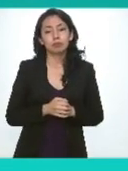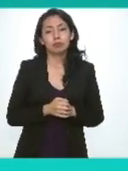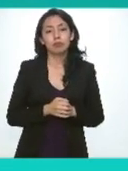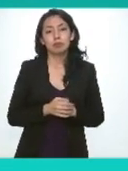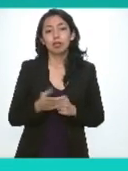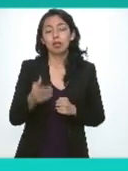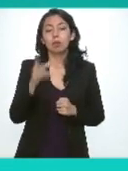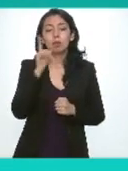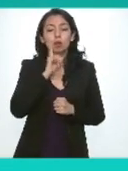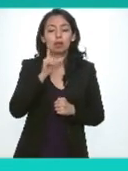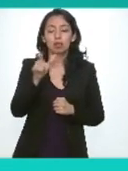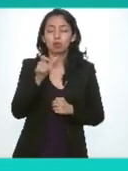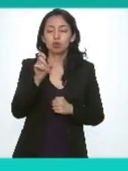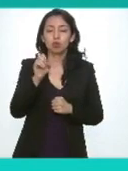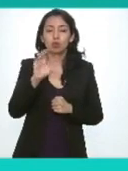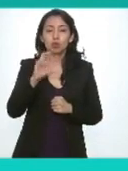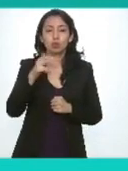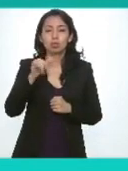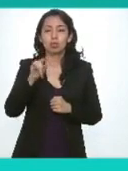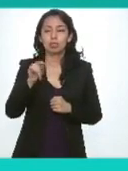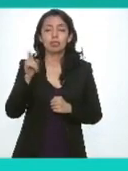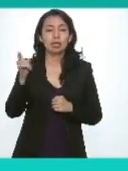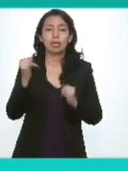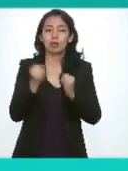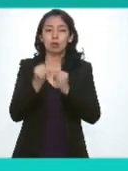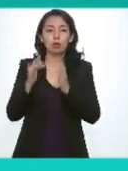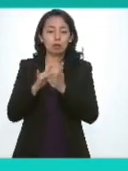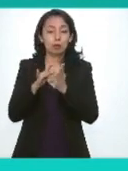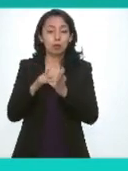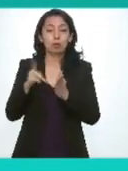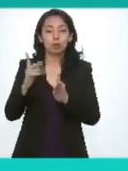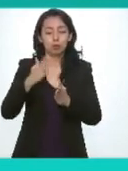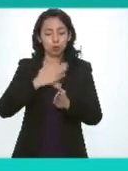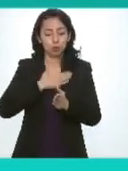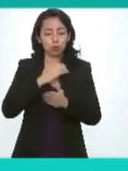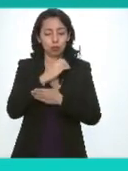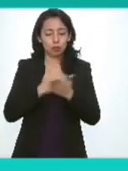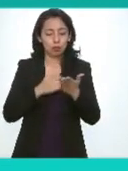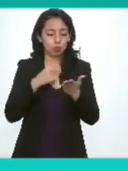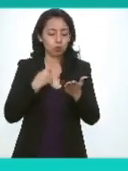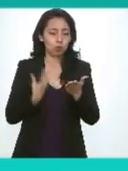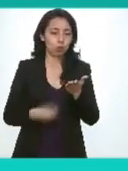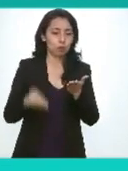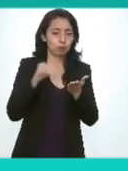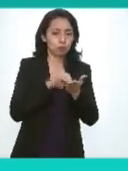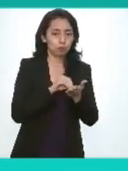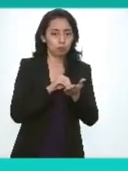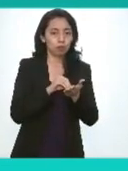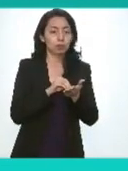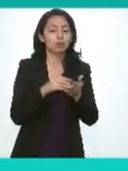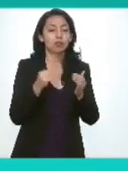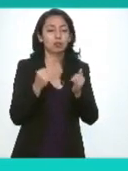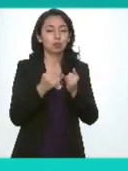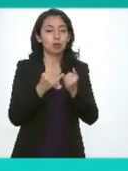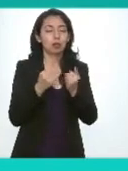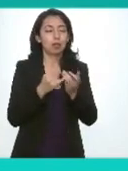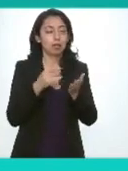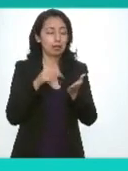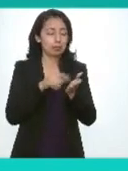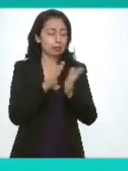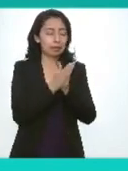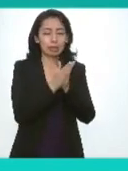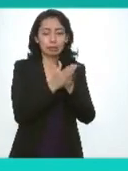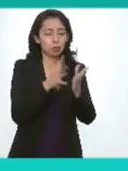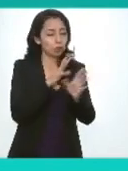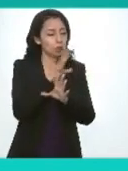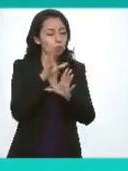la comisionada Xochitl también pero este capítulo que aportó su servidora y aparte con los otros demás pues es un documento